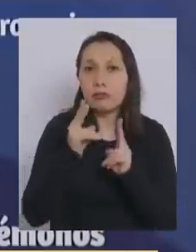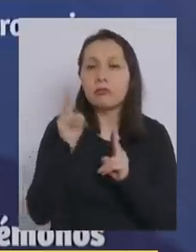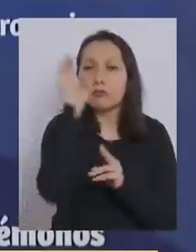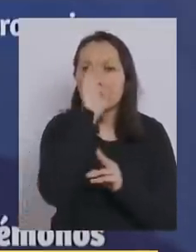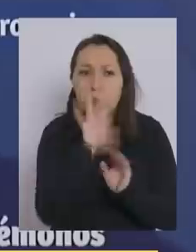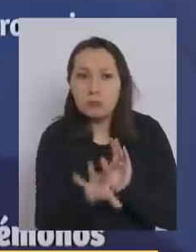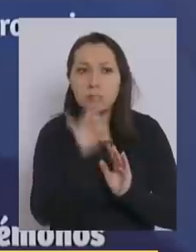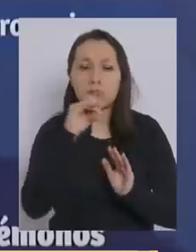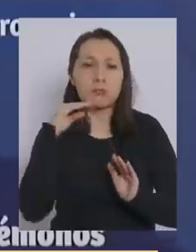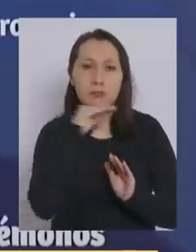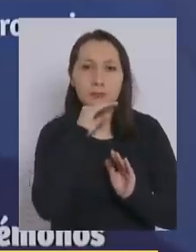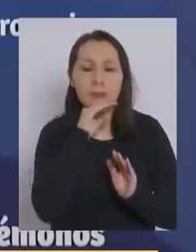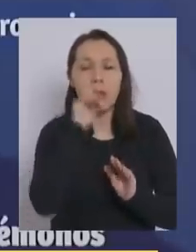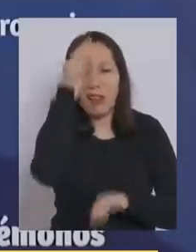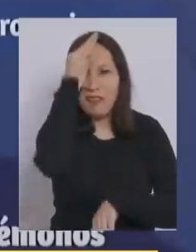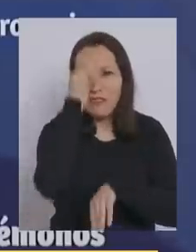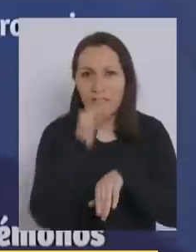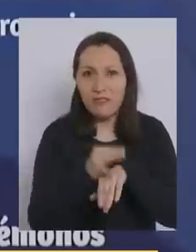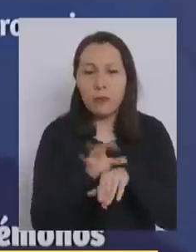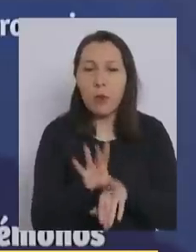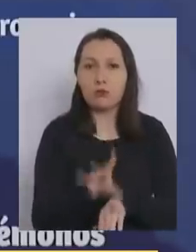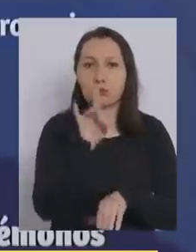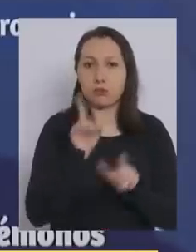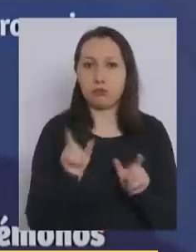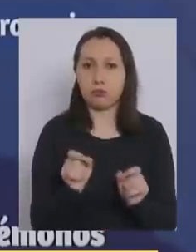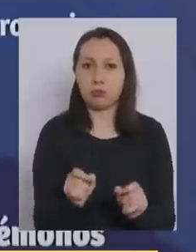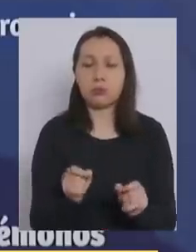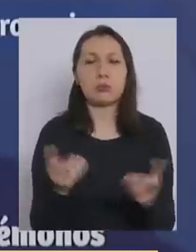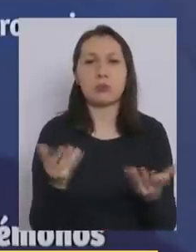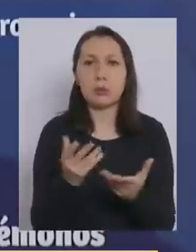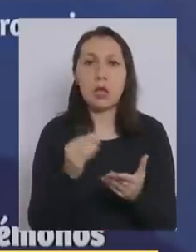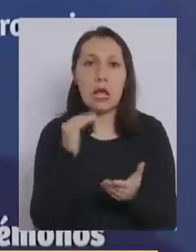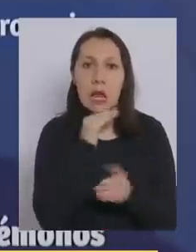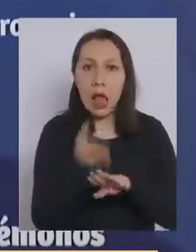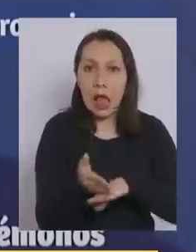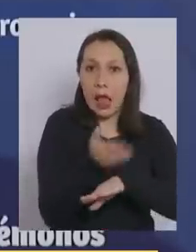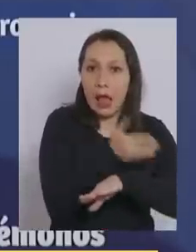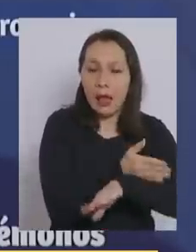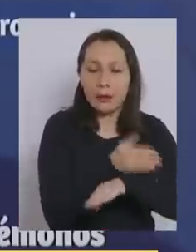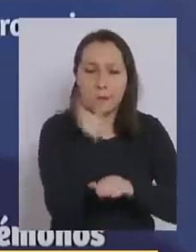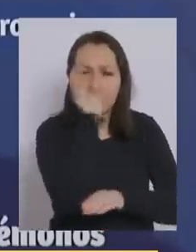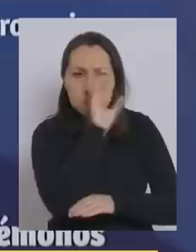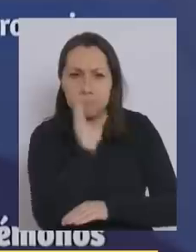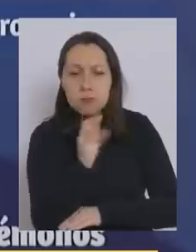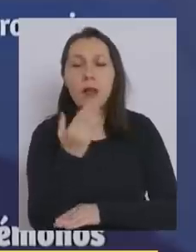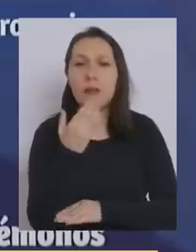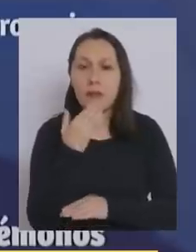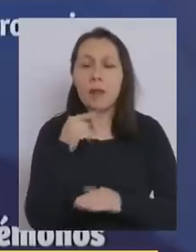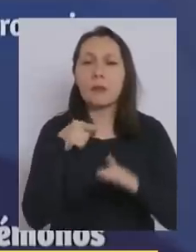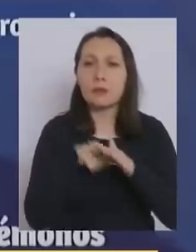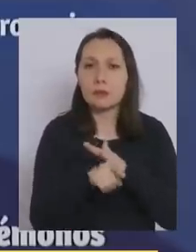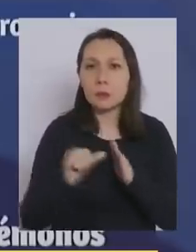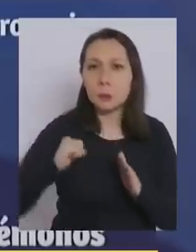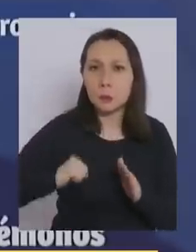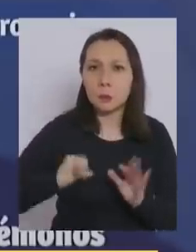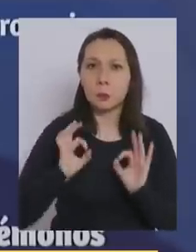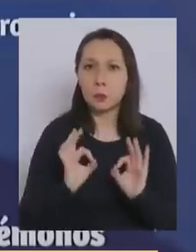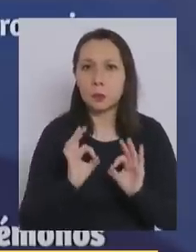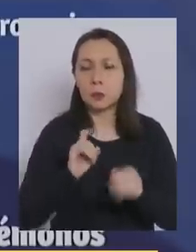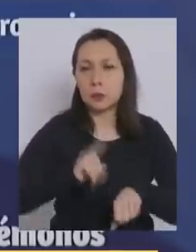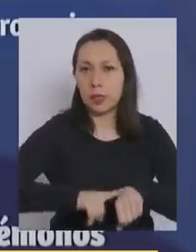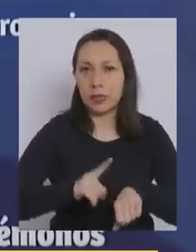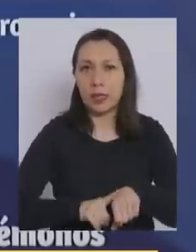el pronóstico de la enfermedad mediante el diagnóstico precoz y las intervenciones oportunas.